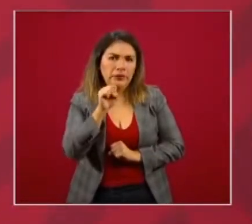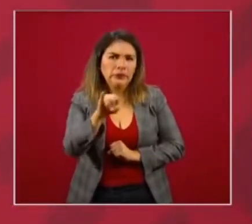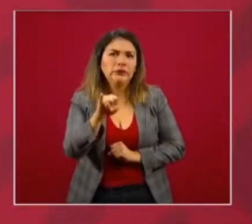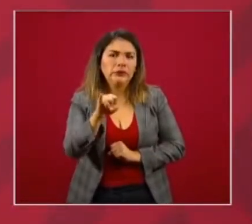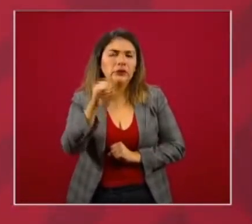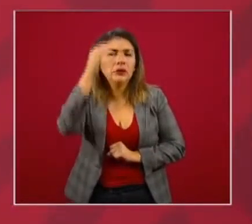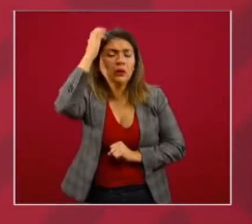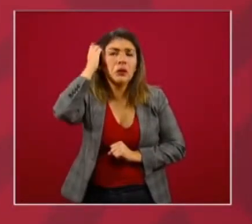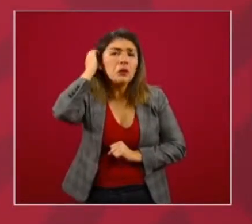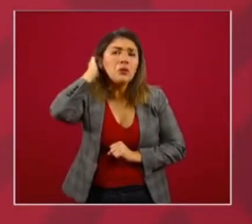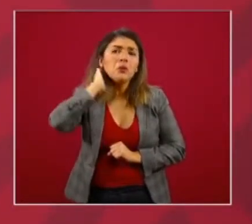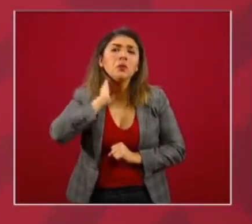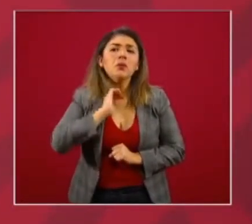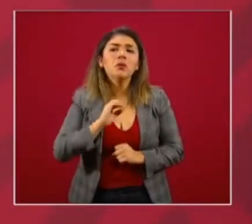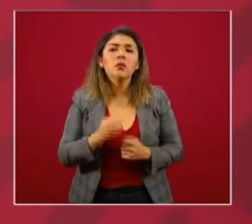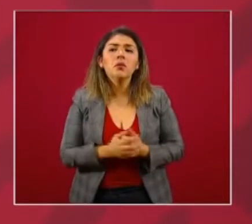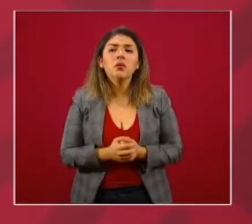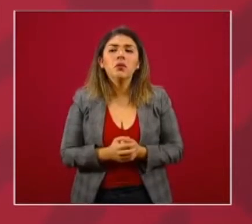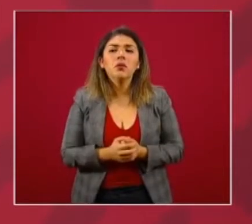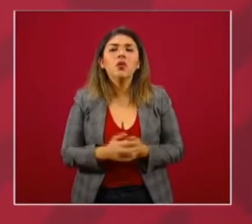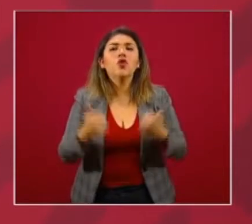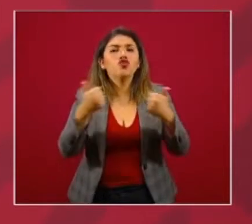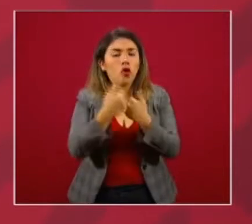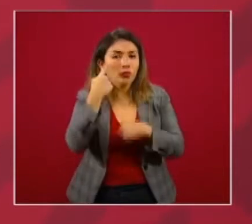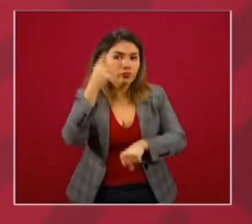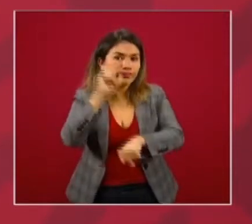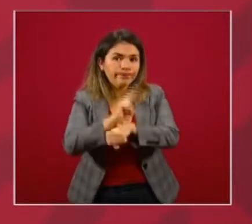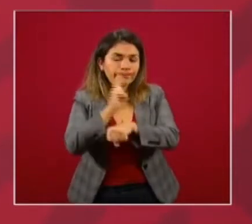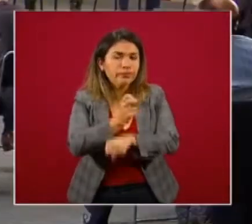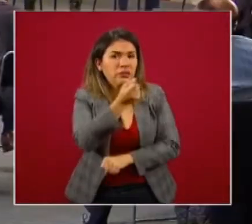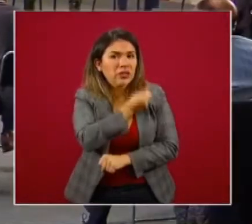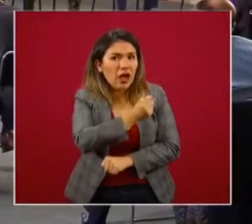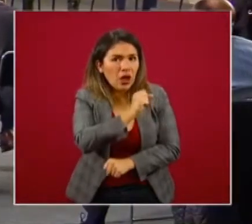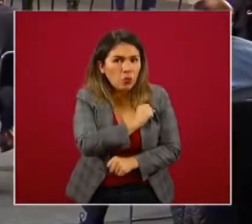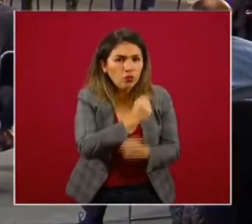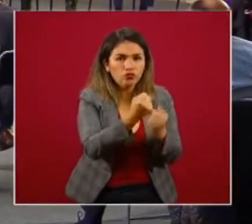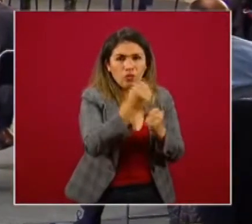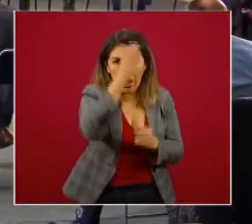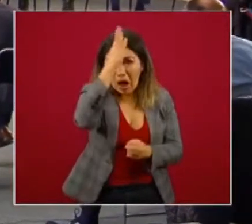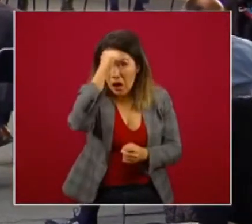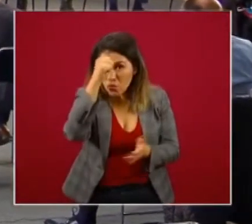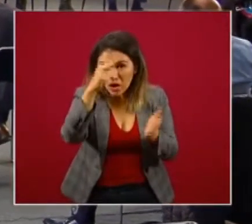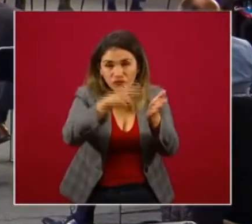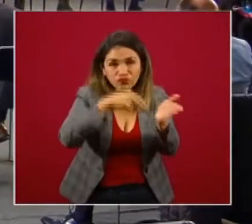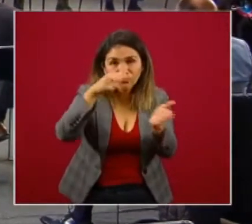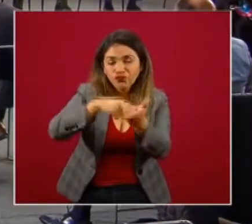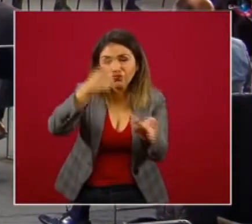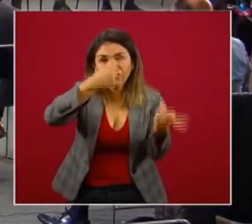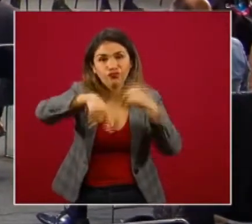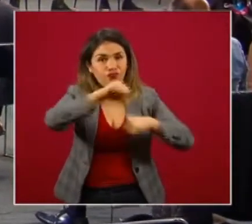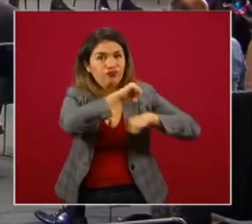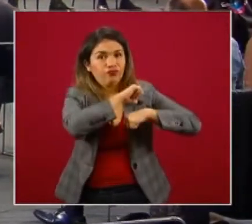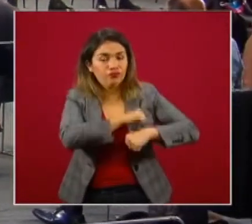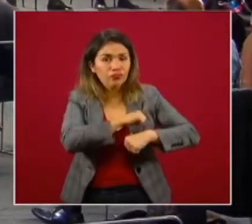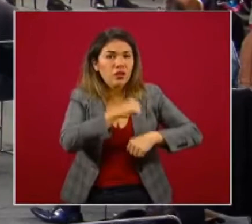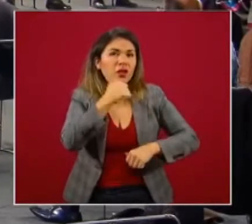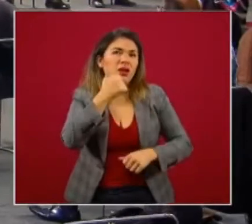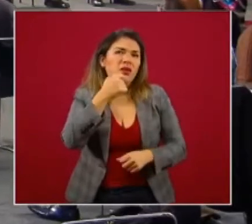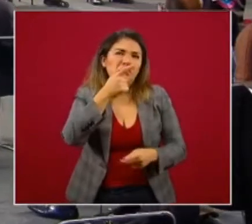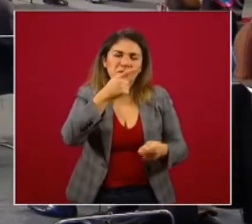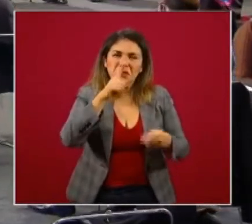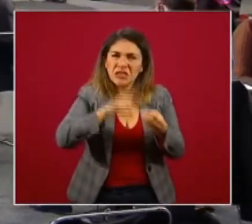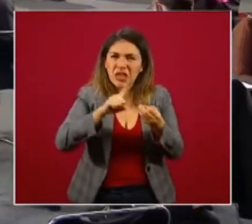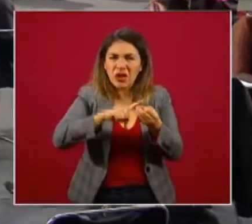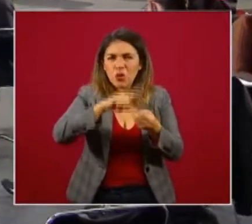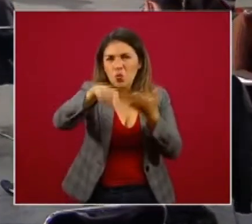con cercos sanitarios, con buenos acuerdos entre autoridades locales,